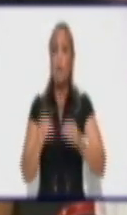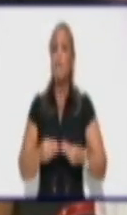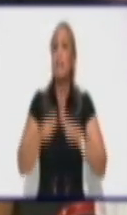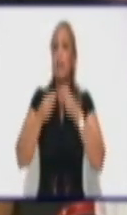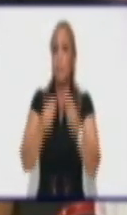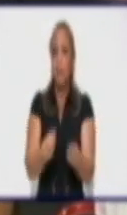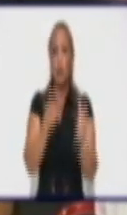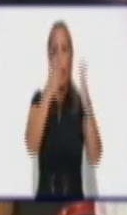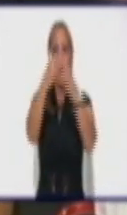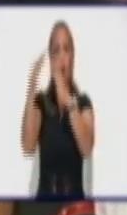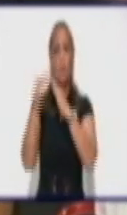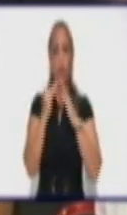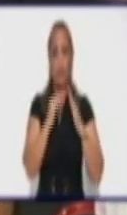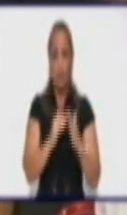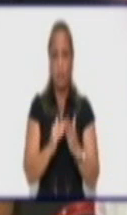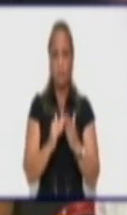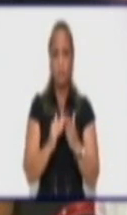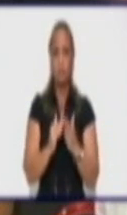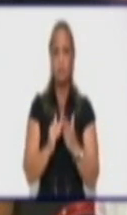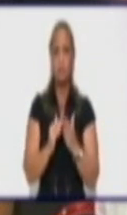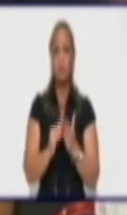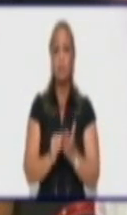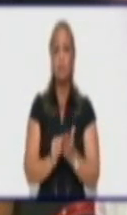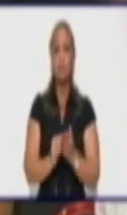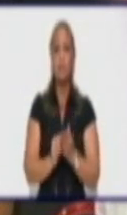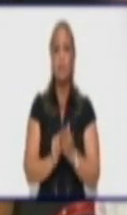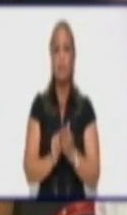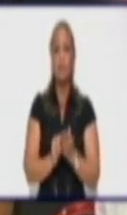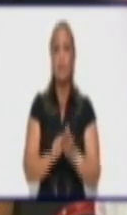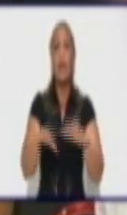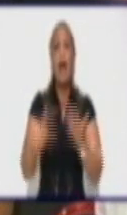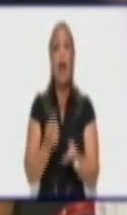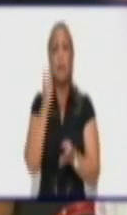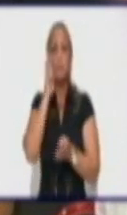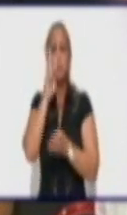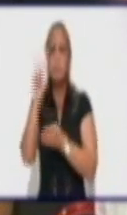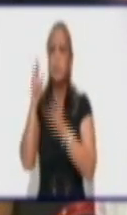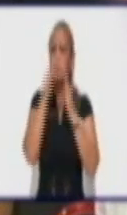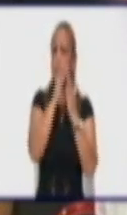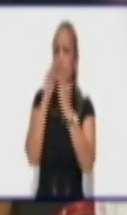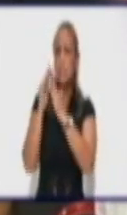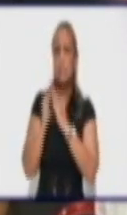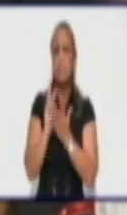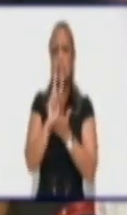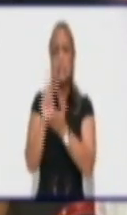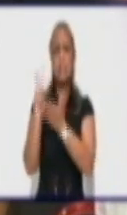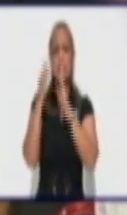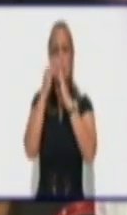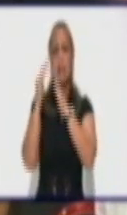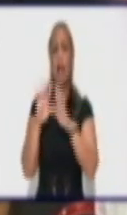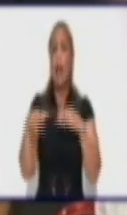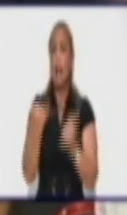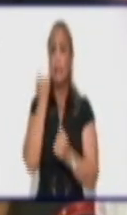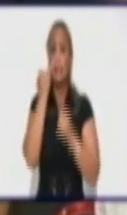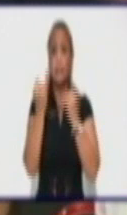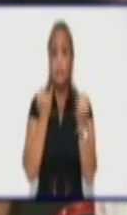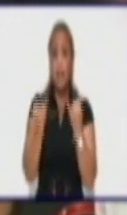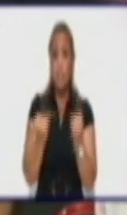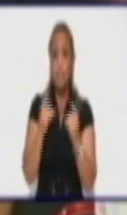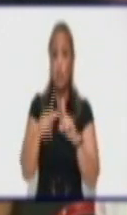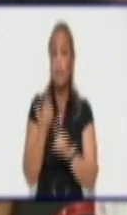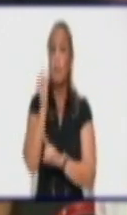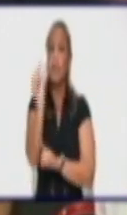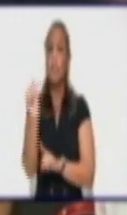comunidades, a la pesquisa, la identificación de personas